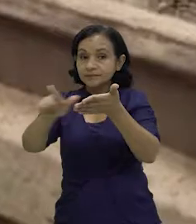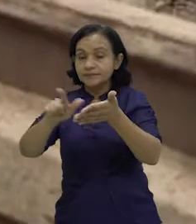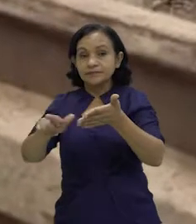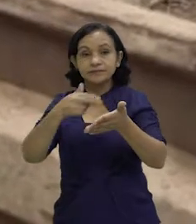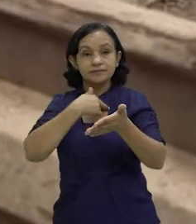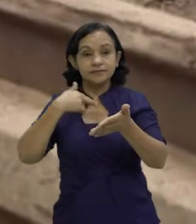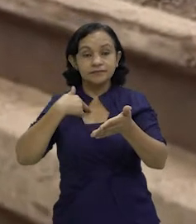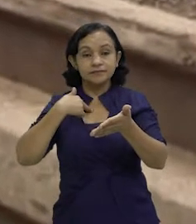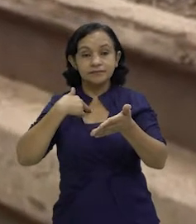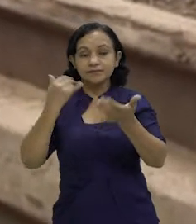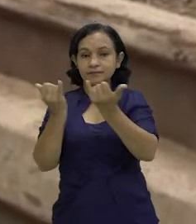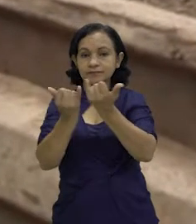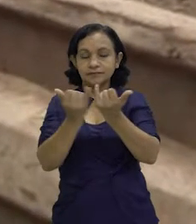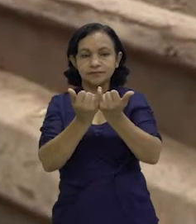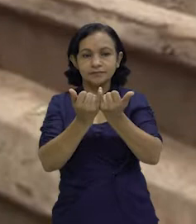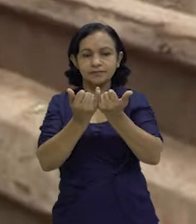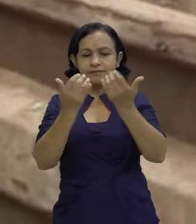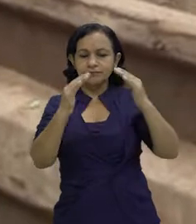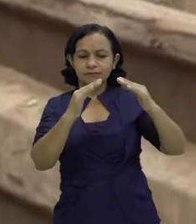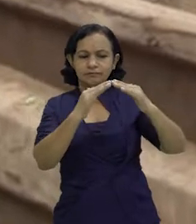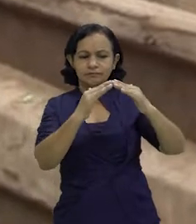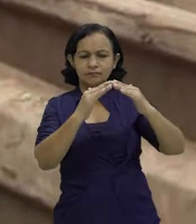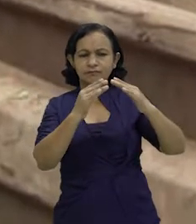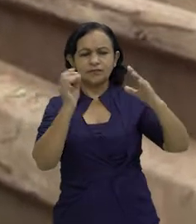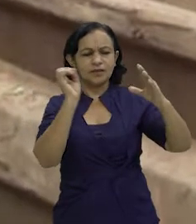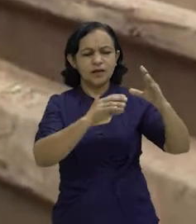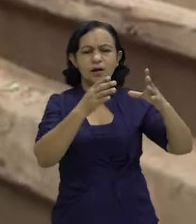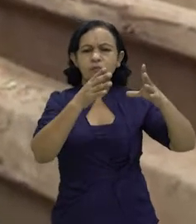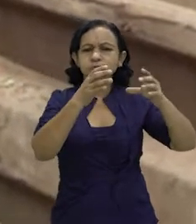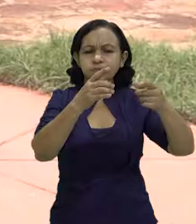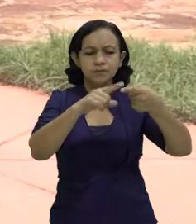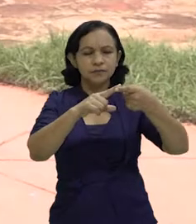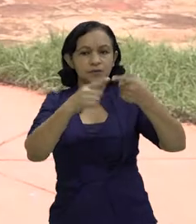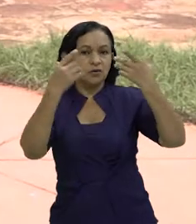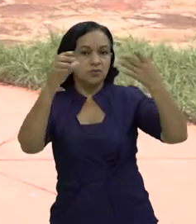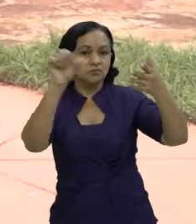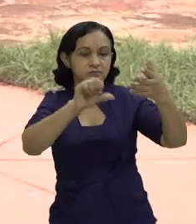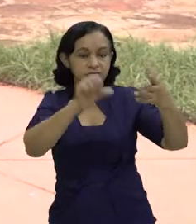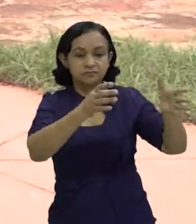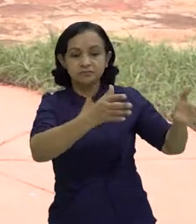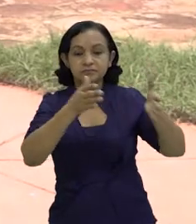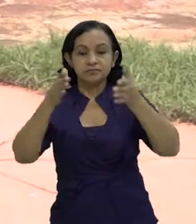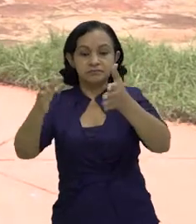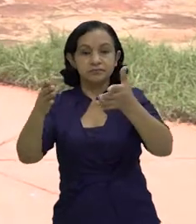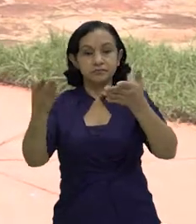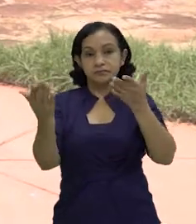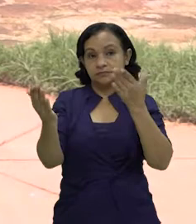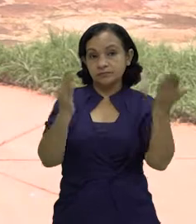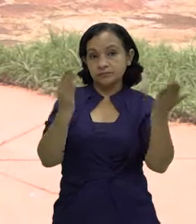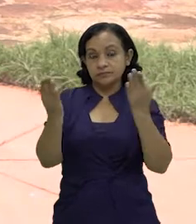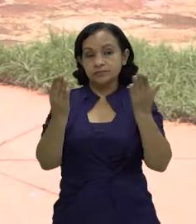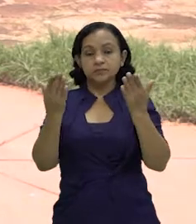y entonces ellos lo que hacen es igual sacar todo lo que es desechos sólidos, cosas que ya no sirven, o sea, que no es nada